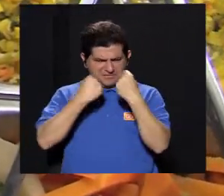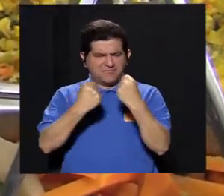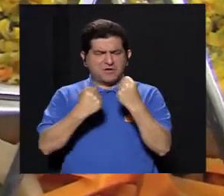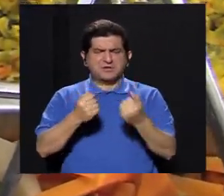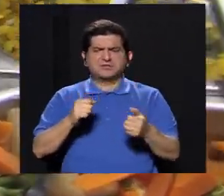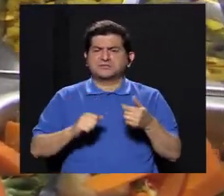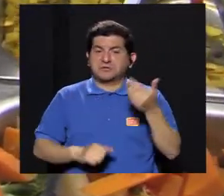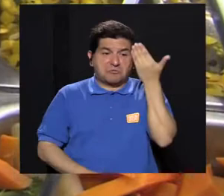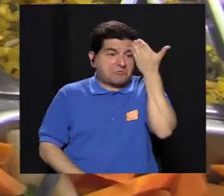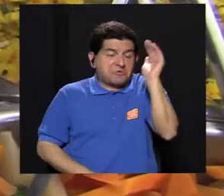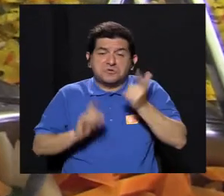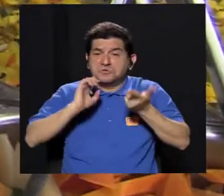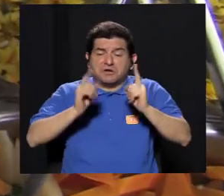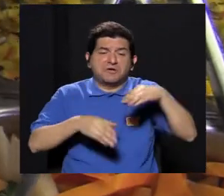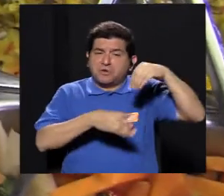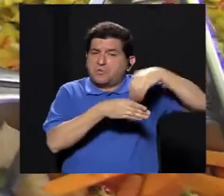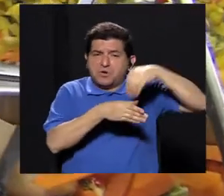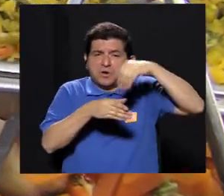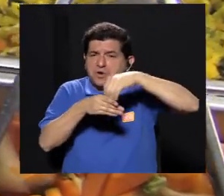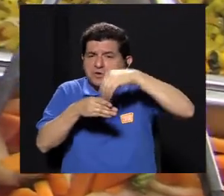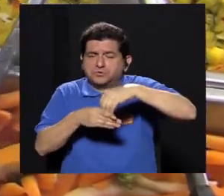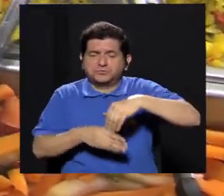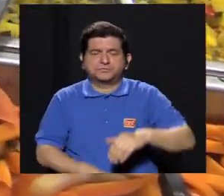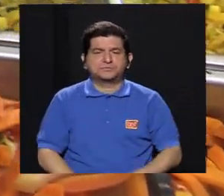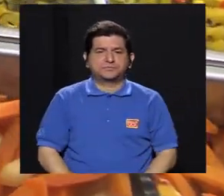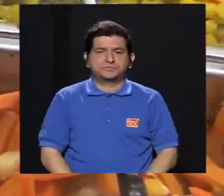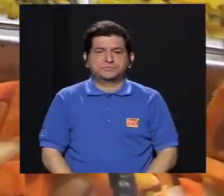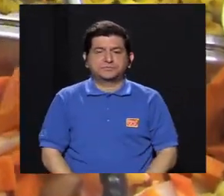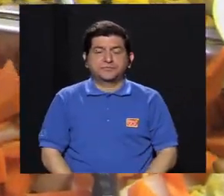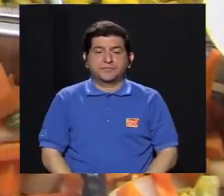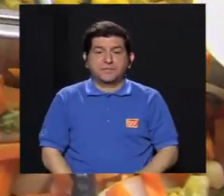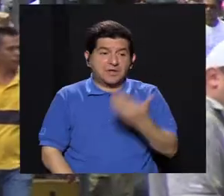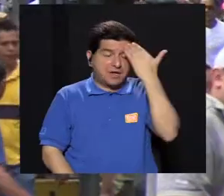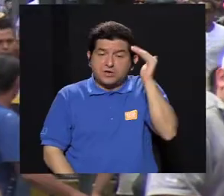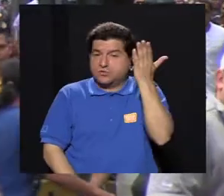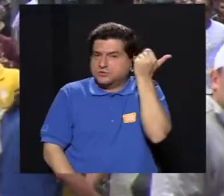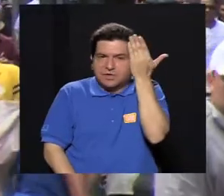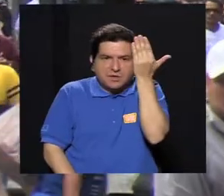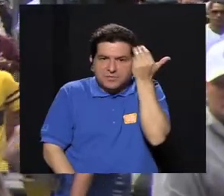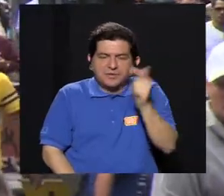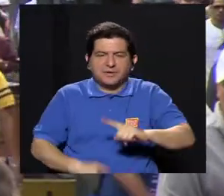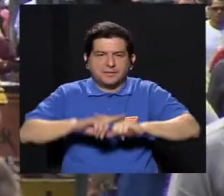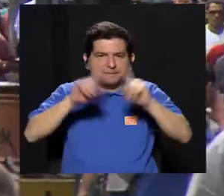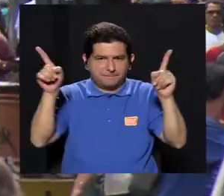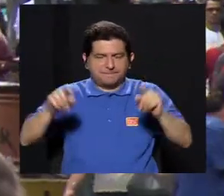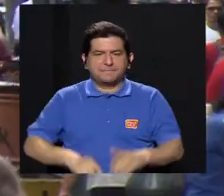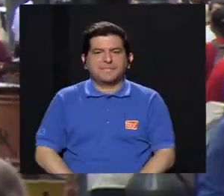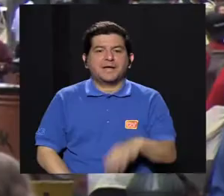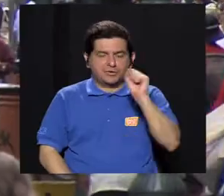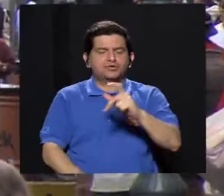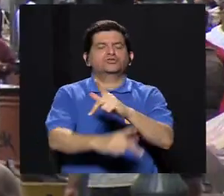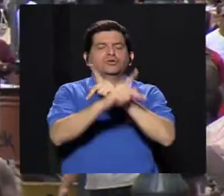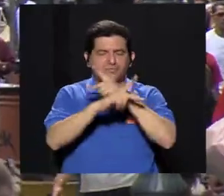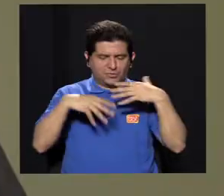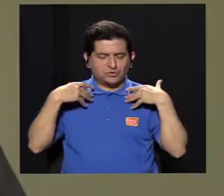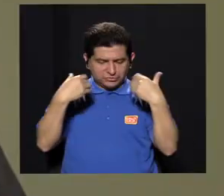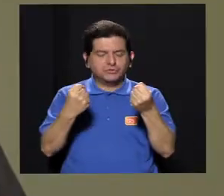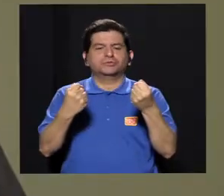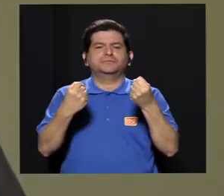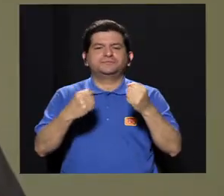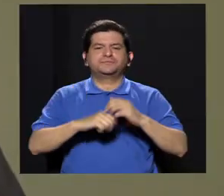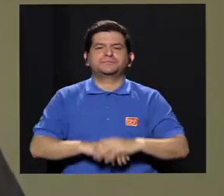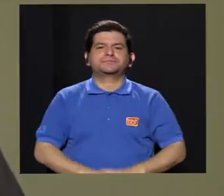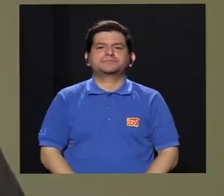que están fortificados ni sabe tal vez con cuáles nutrientes, y tal vez no sabe para qué, pero